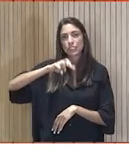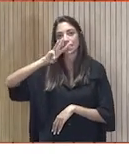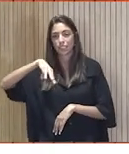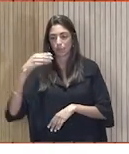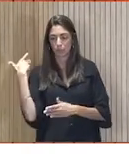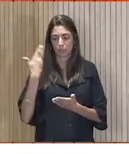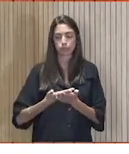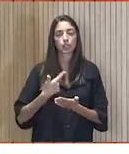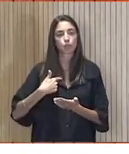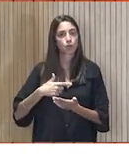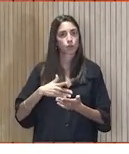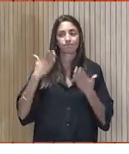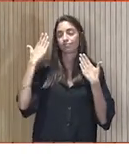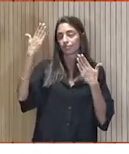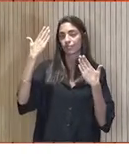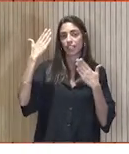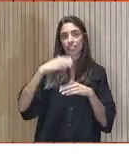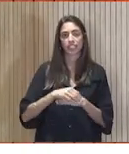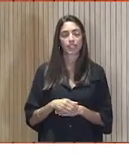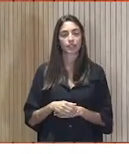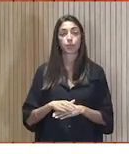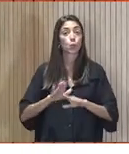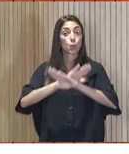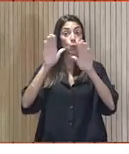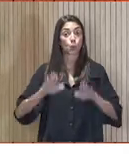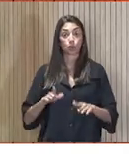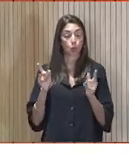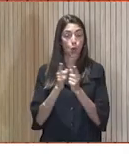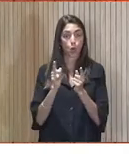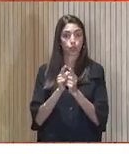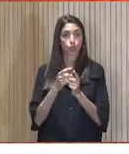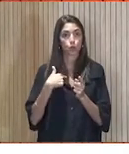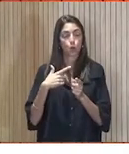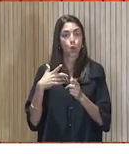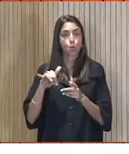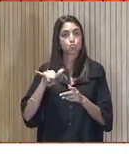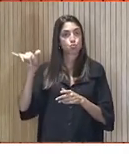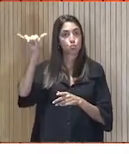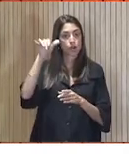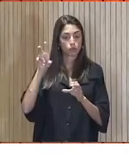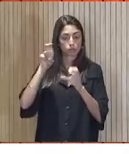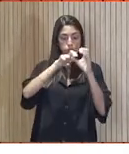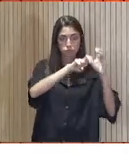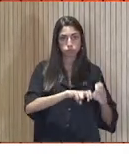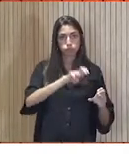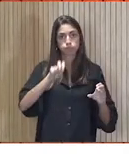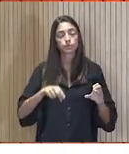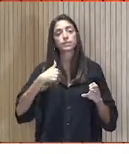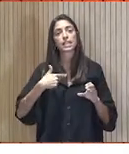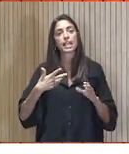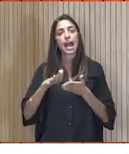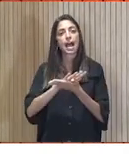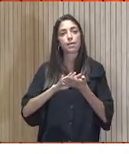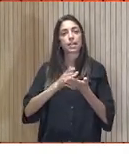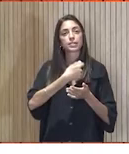nada más que felicitar. Y una última cosa. He llegado hoy en el vuelo y venía leyendo un libro que se llama La España Invisible, que habla de la